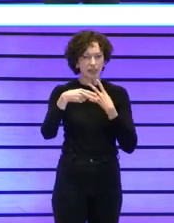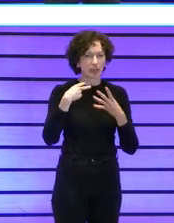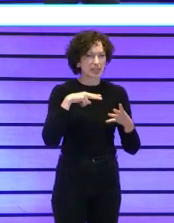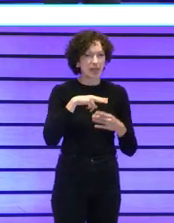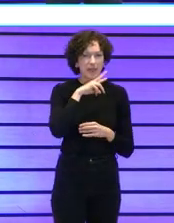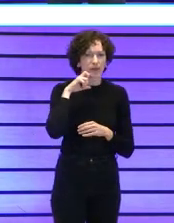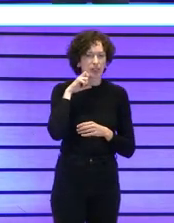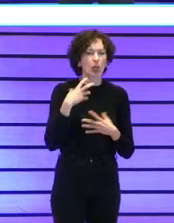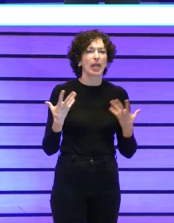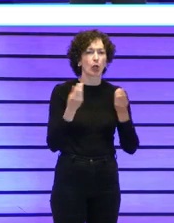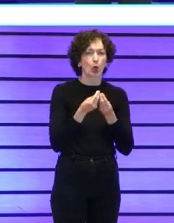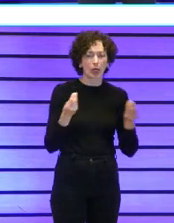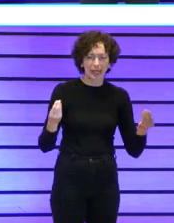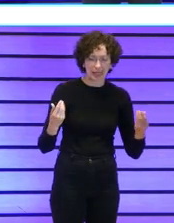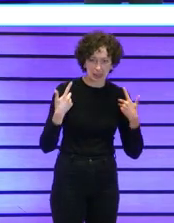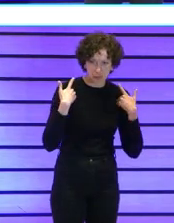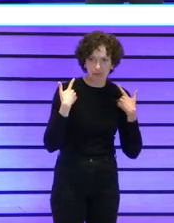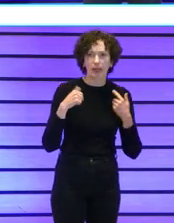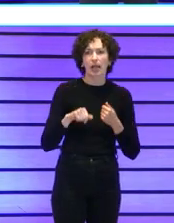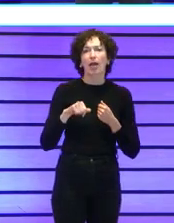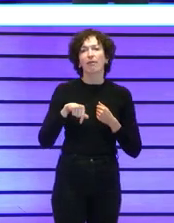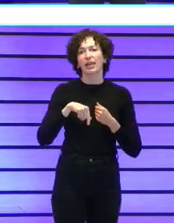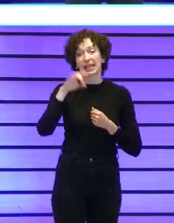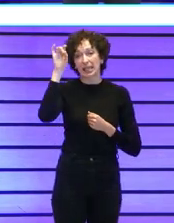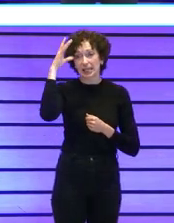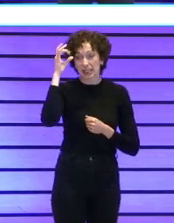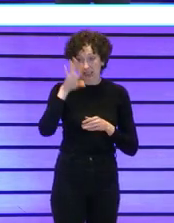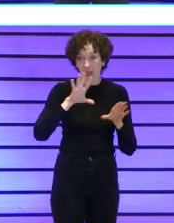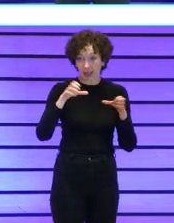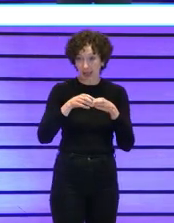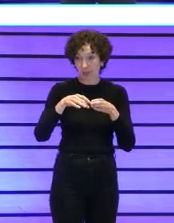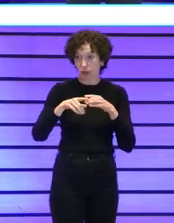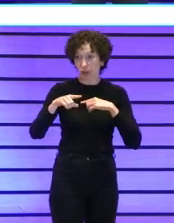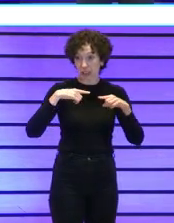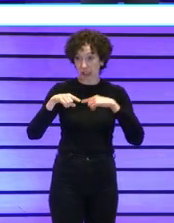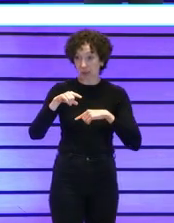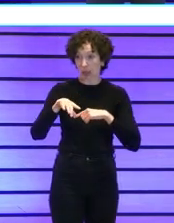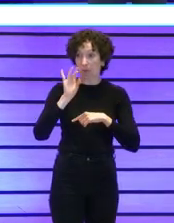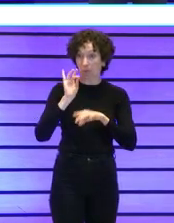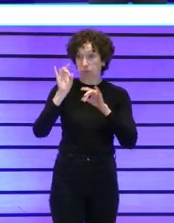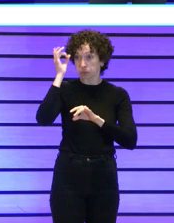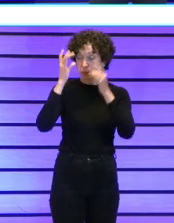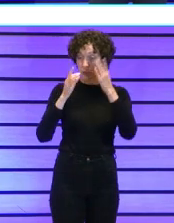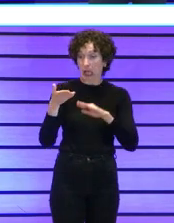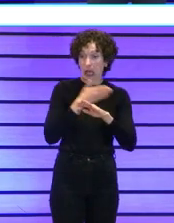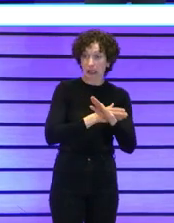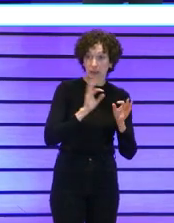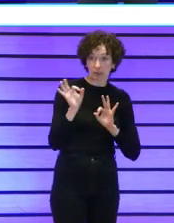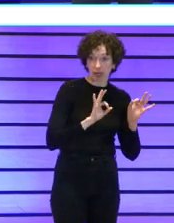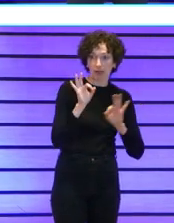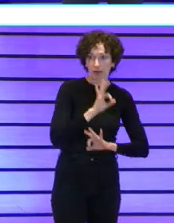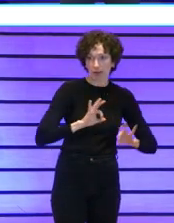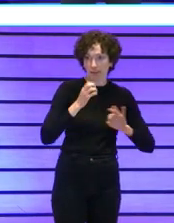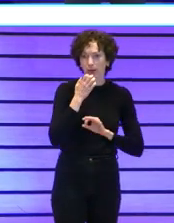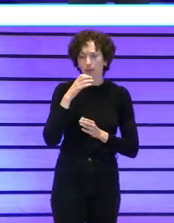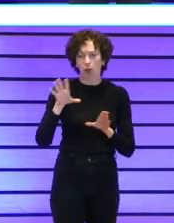de corresponsabilidad a nivel de iniciativas que han ido tomando esos equipos directivos y que no estaban programadas la información ha habido un centro que ha cogido y ha dicho bueno esta